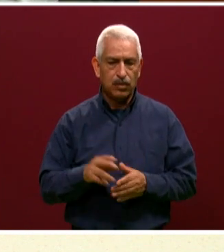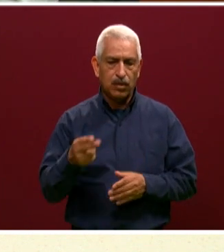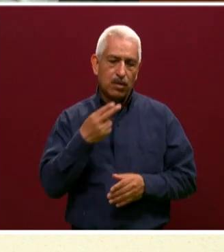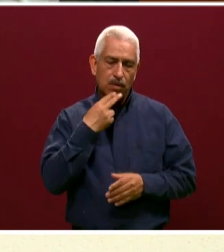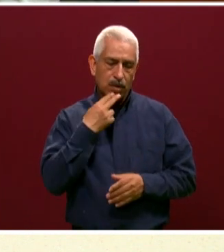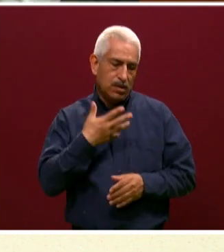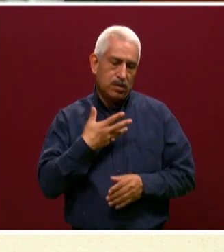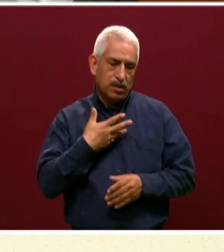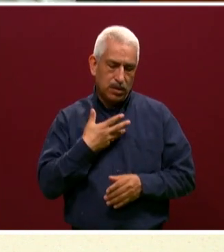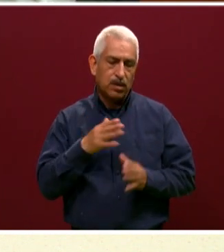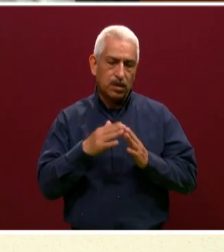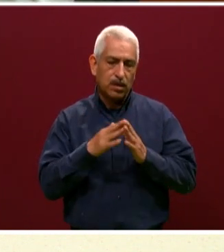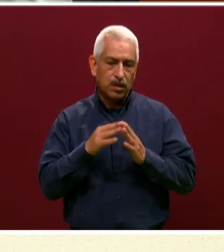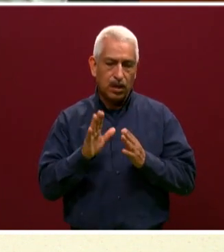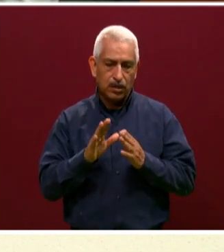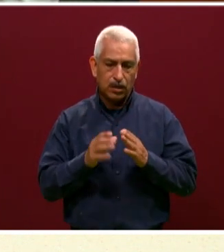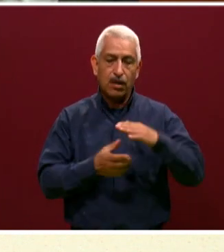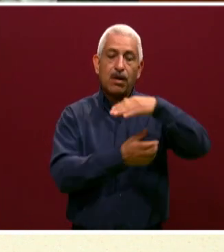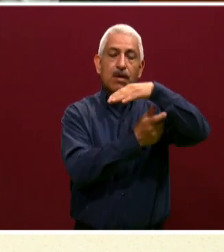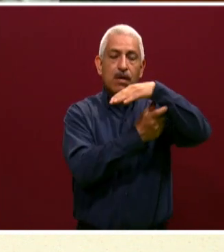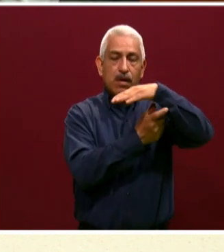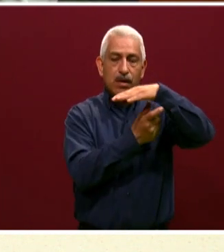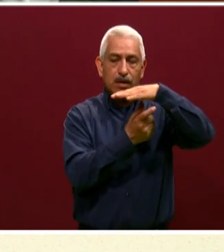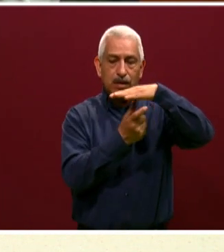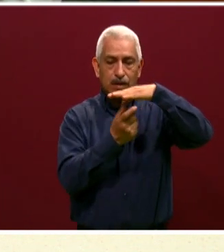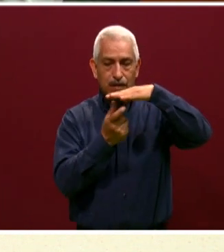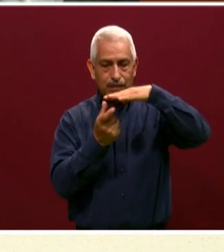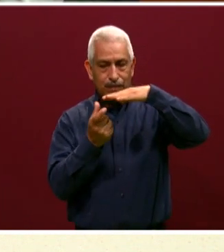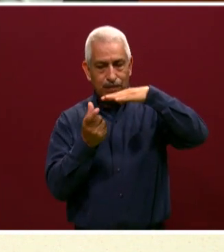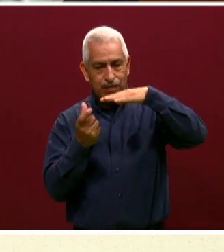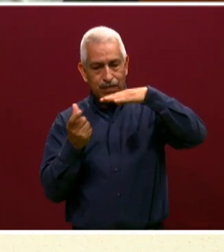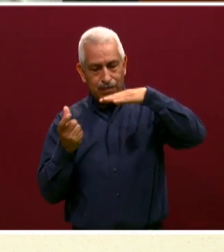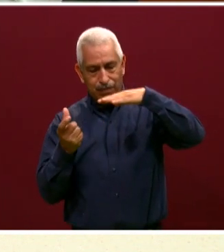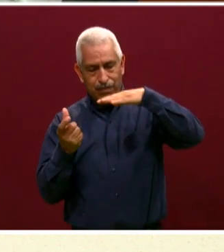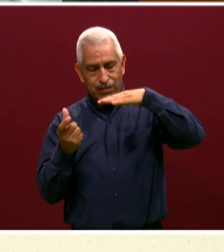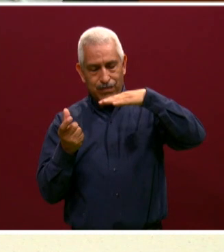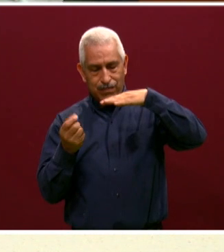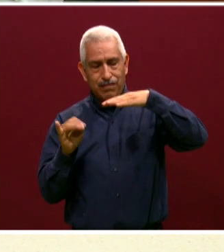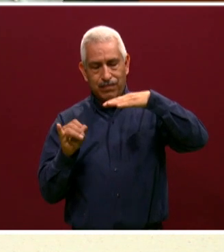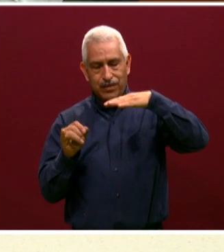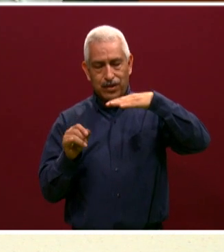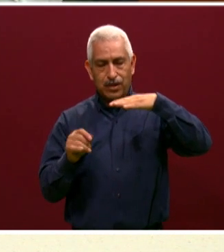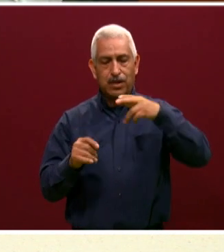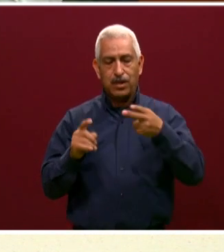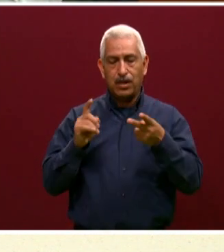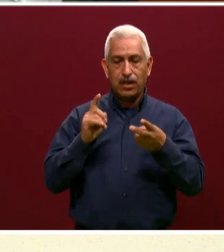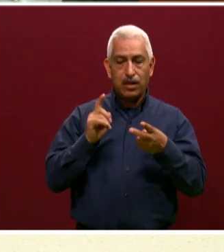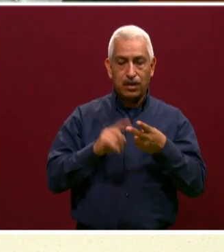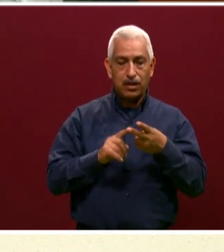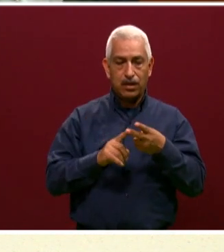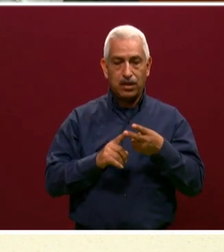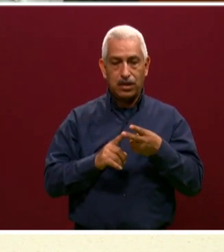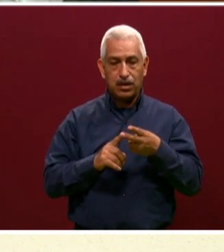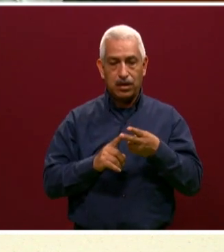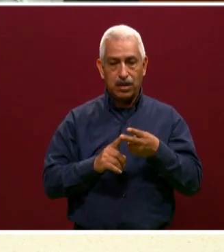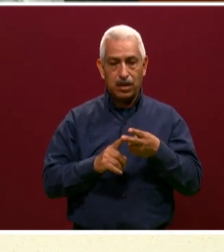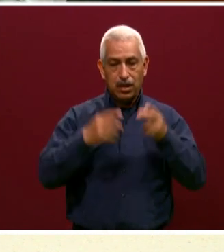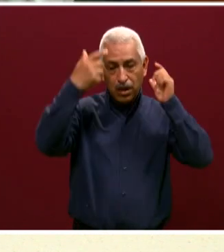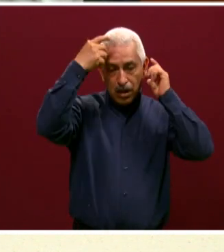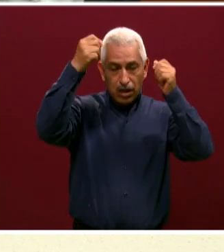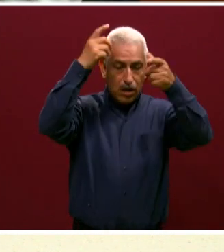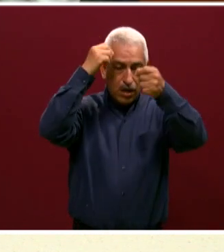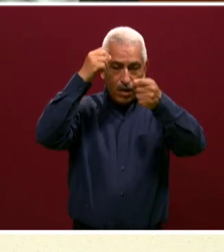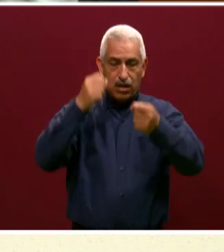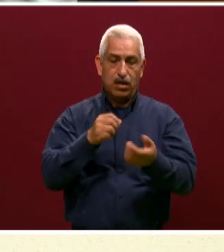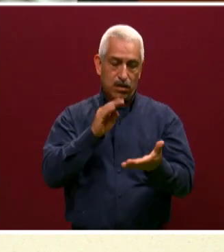escaneada. También escaneada. Escanada. Escanada. Escaneada, sí, sí, sí, no se preocupe. constancia de estudios de secundaria y el corto. Es todo lo que